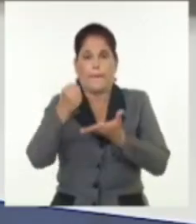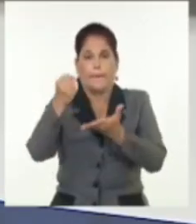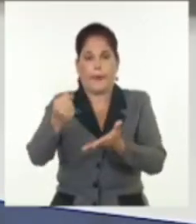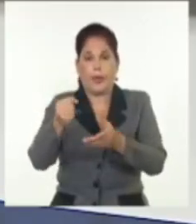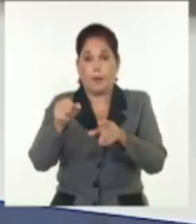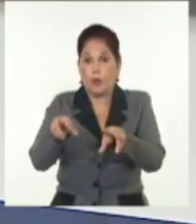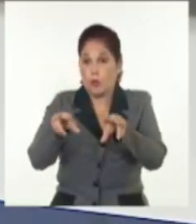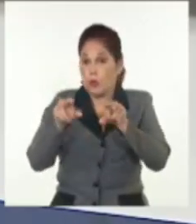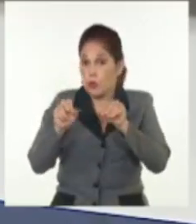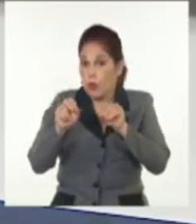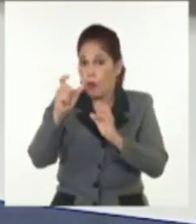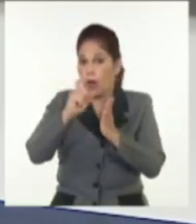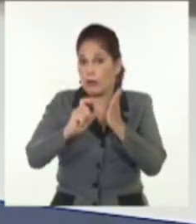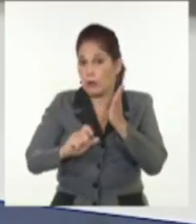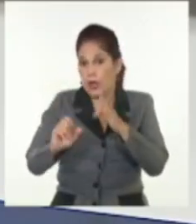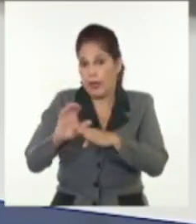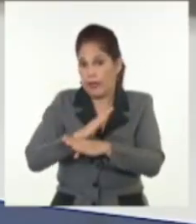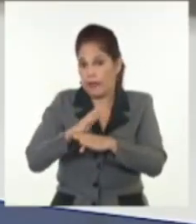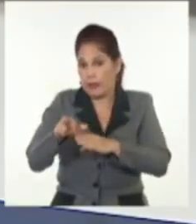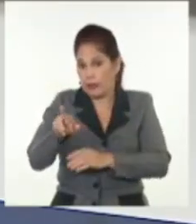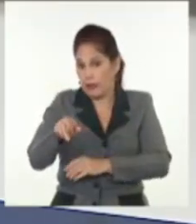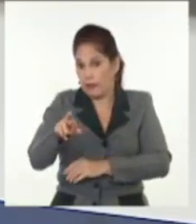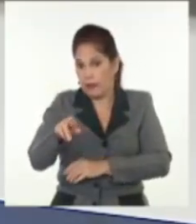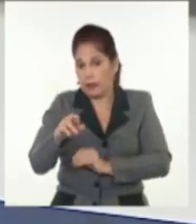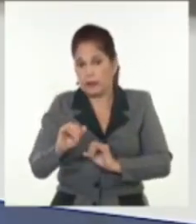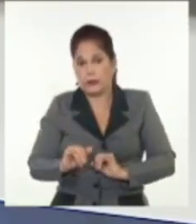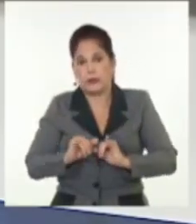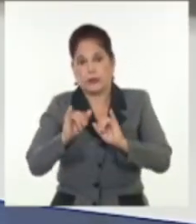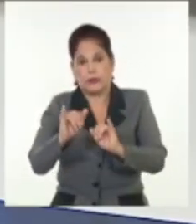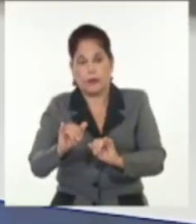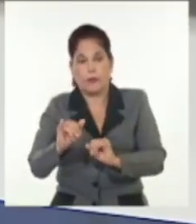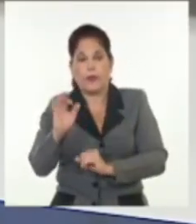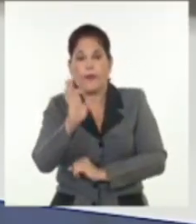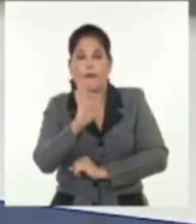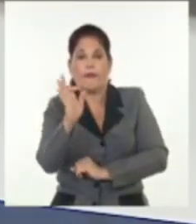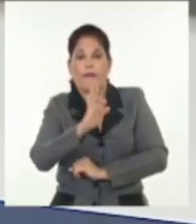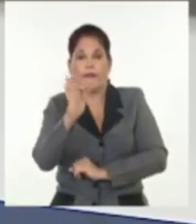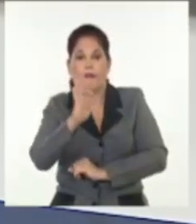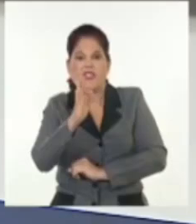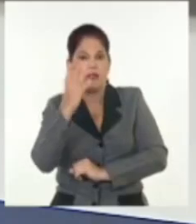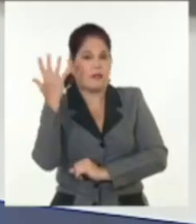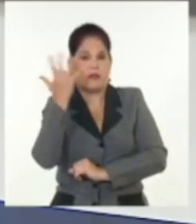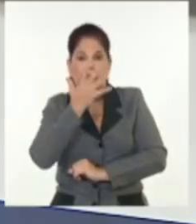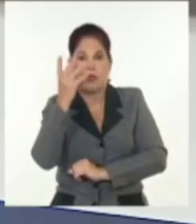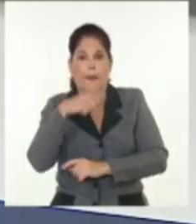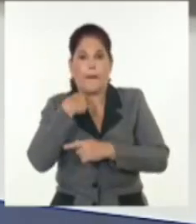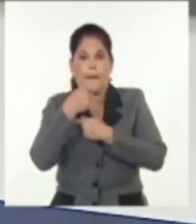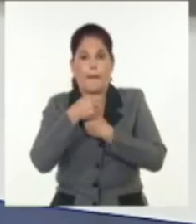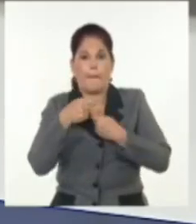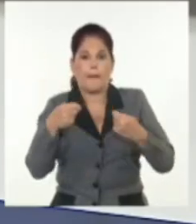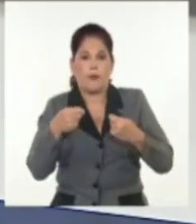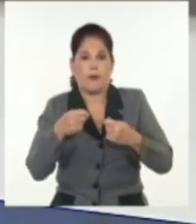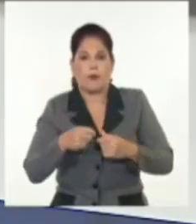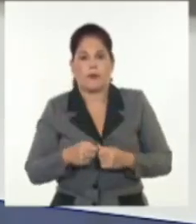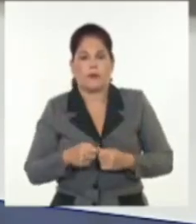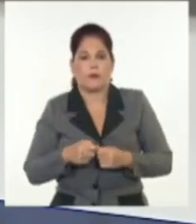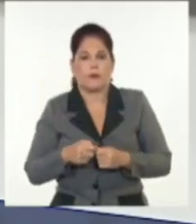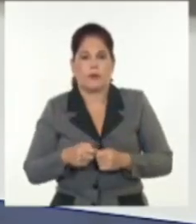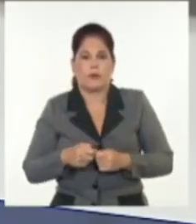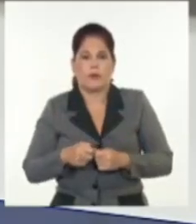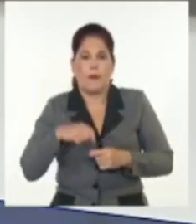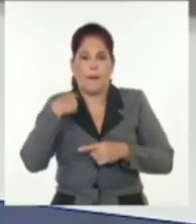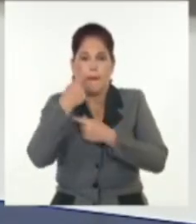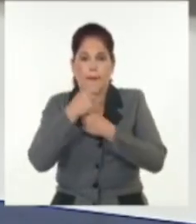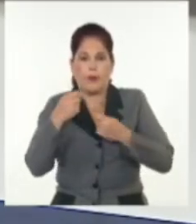diferentes categorías. Este martes se informó que el de física se le concedió a los pioneros de la tan polémica